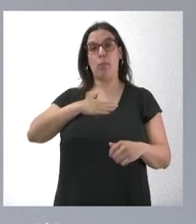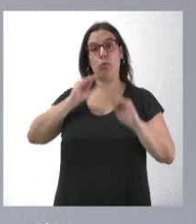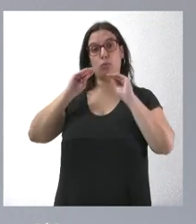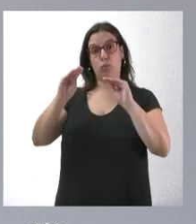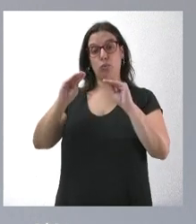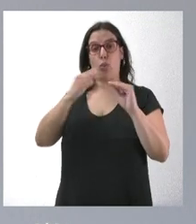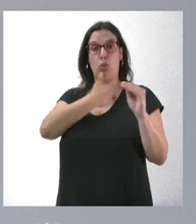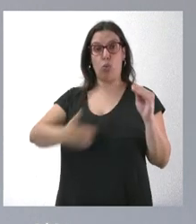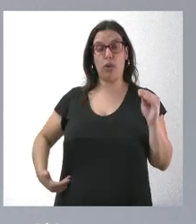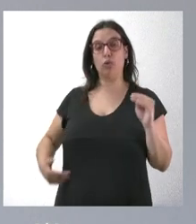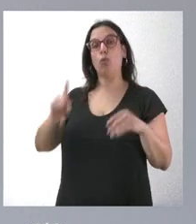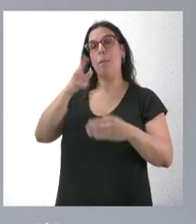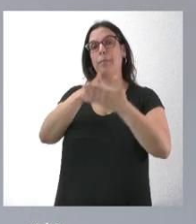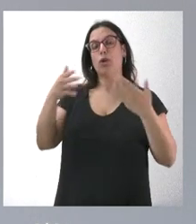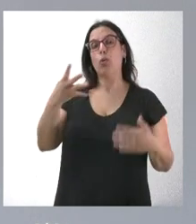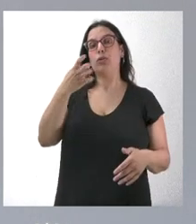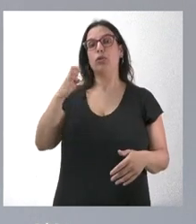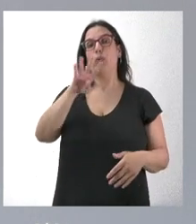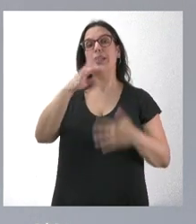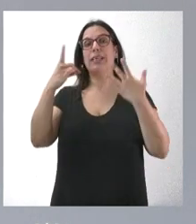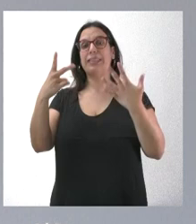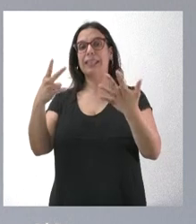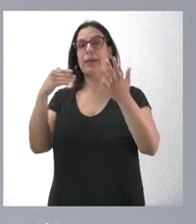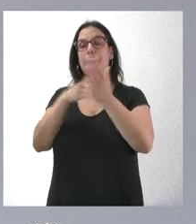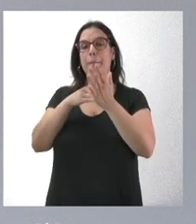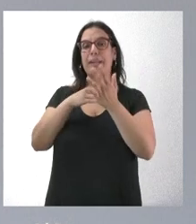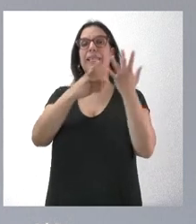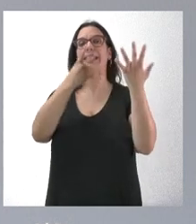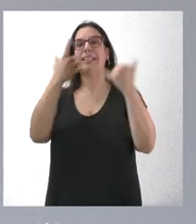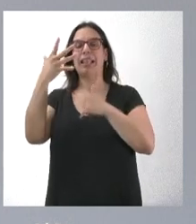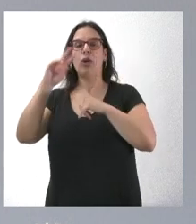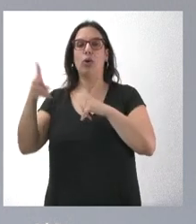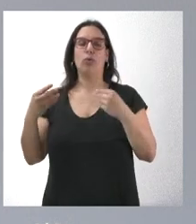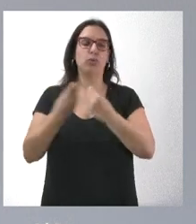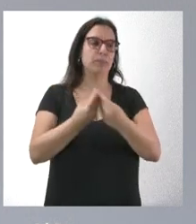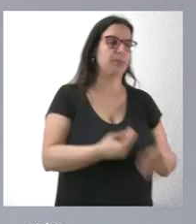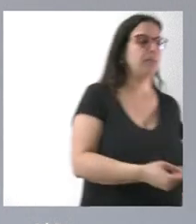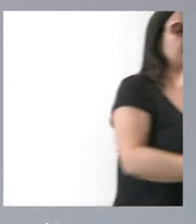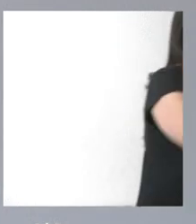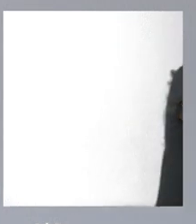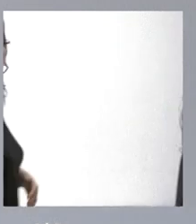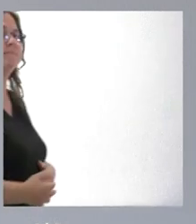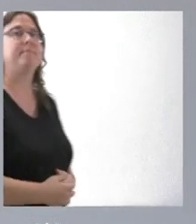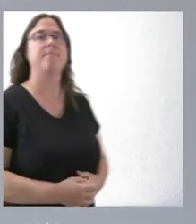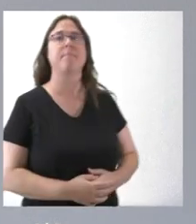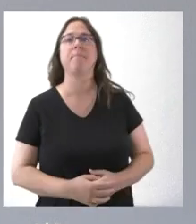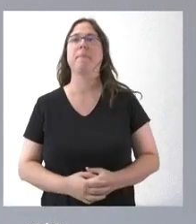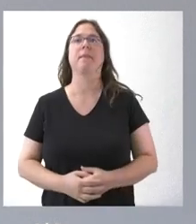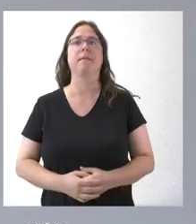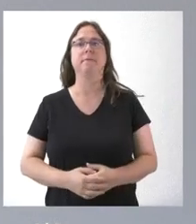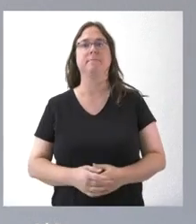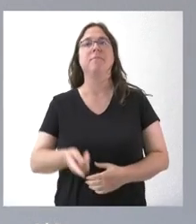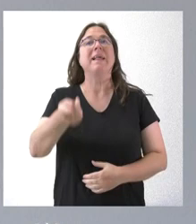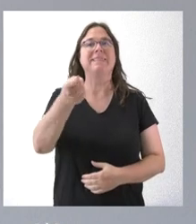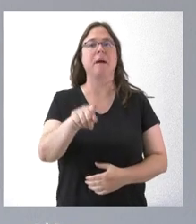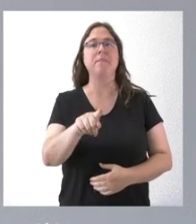de una cantidad de 1.447.065 euros. Y también en Segovia, capital, hay otra subvención